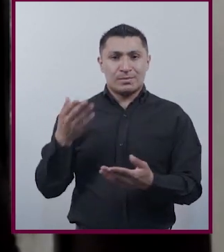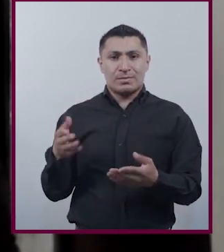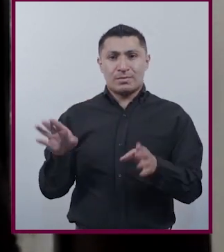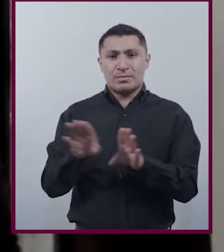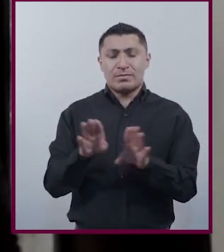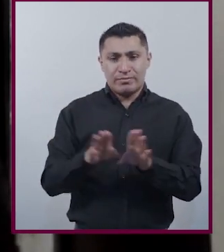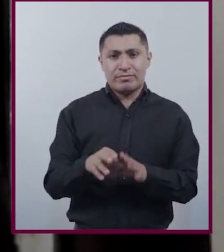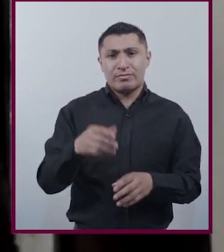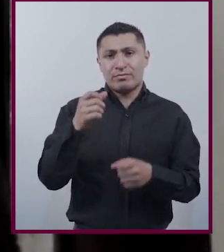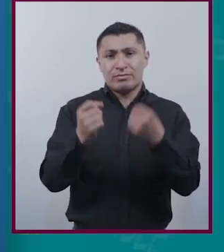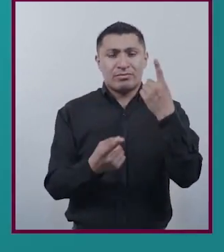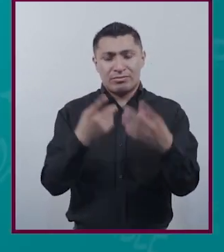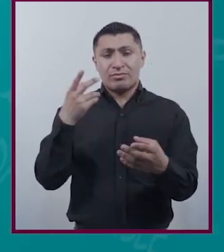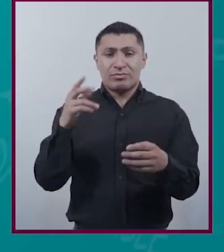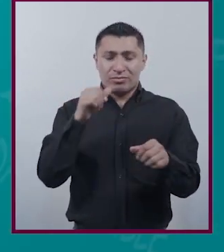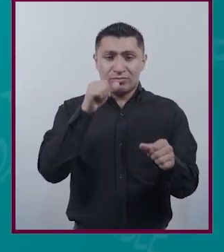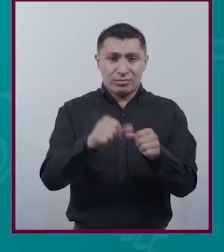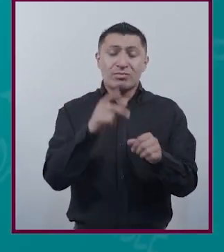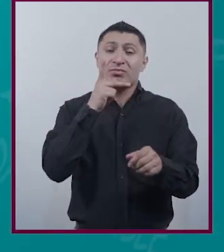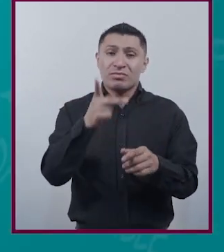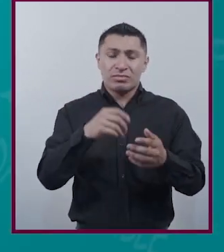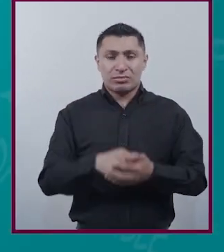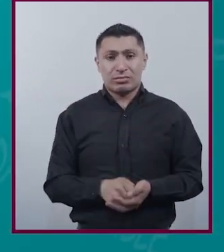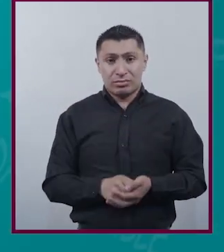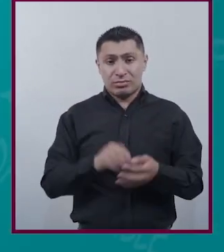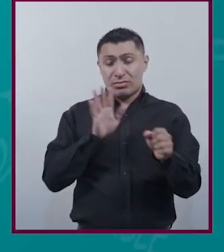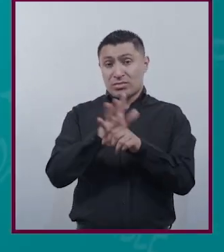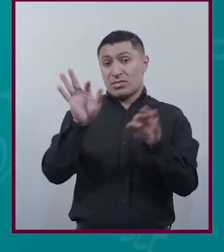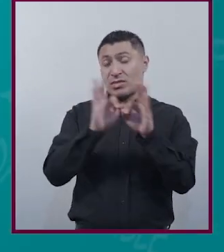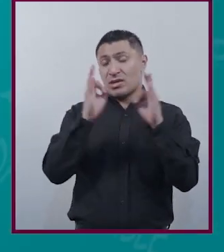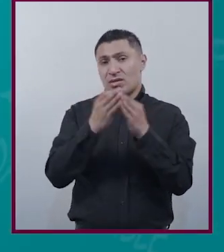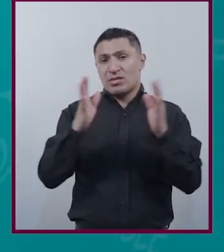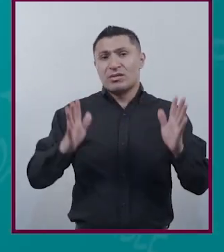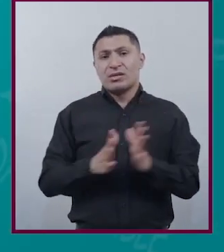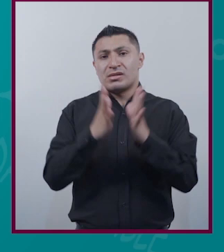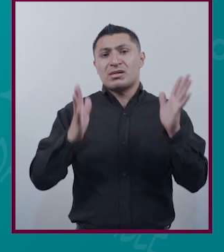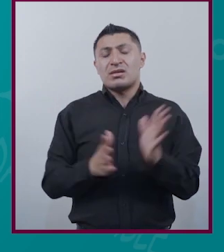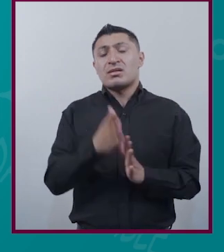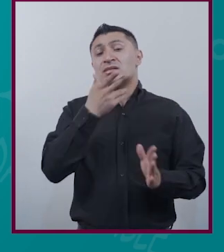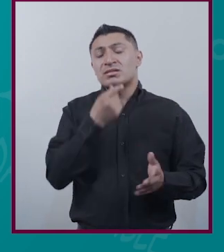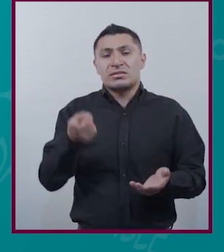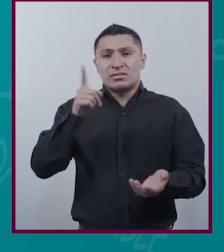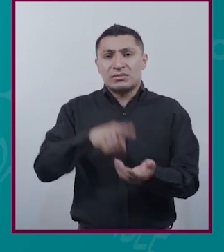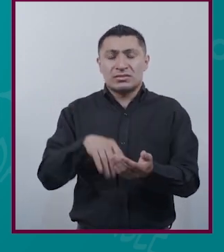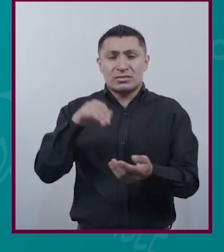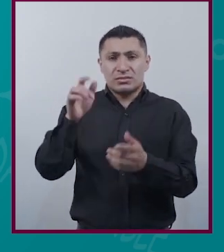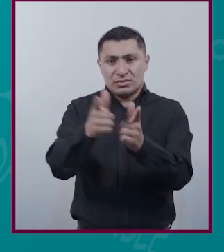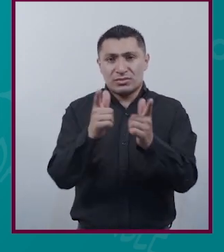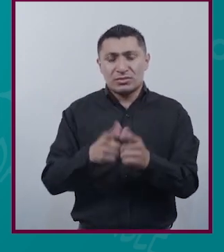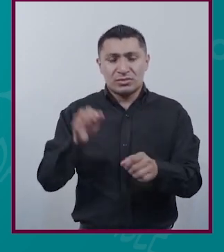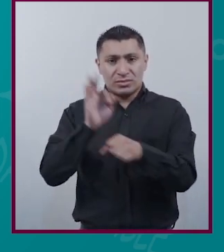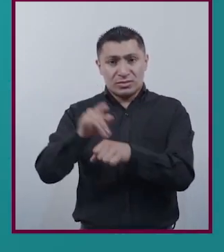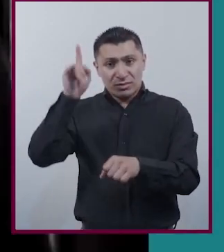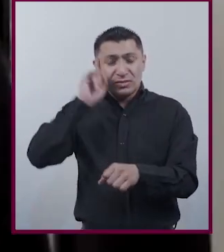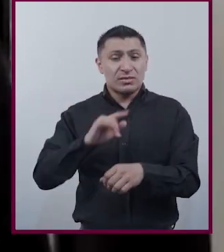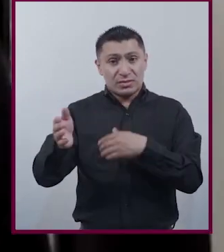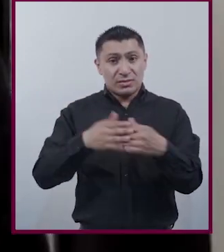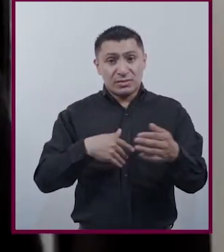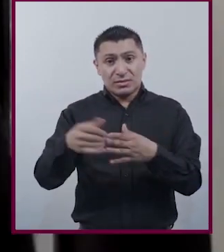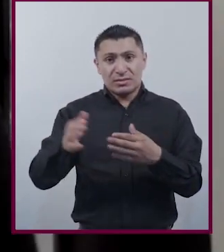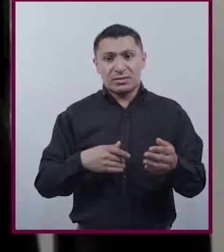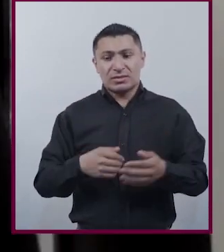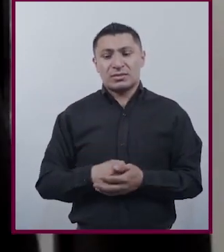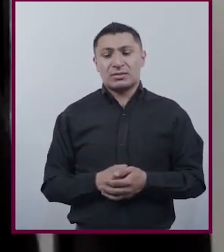arbitrario De ciertas prácticas ¿De qué manera Pueden participar Los hombres En el feminismo Contemporáneo? No